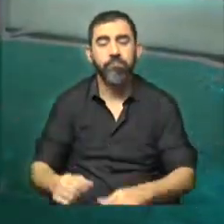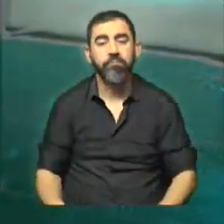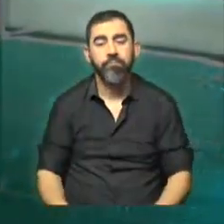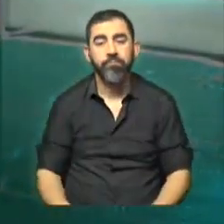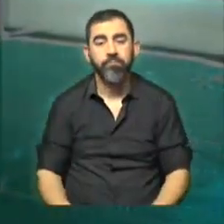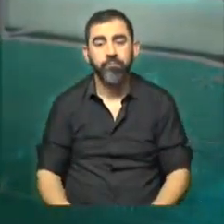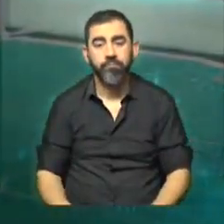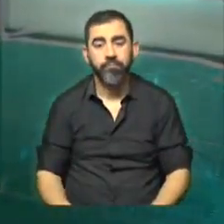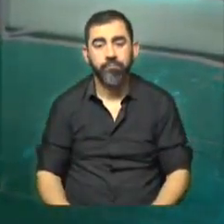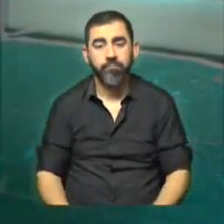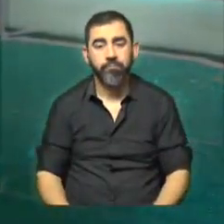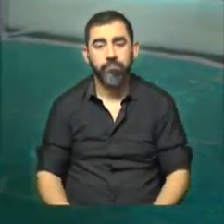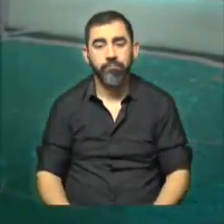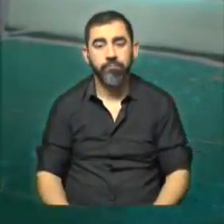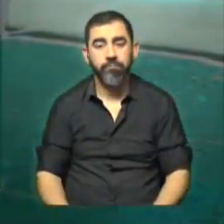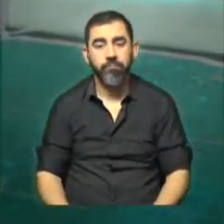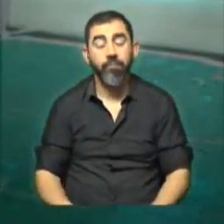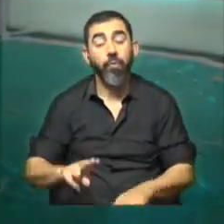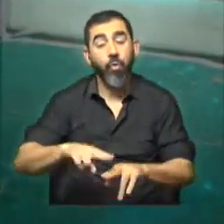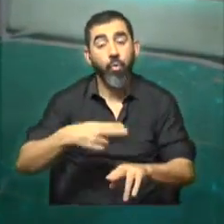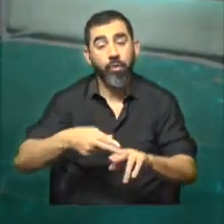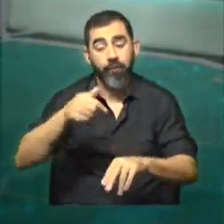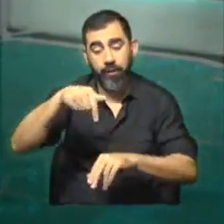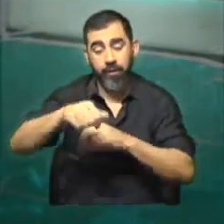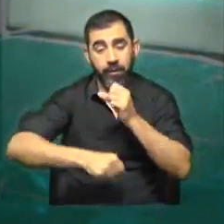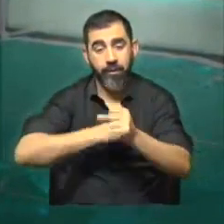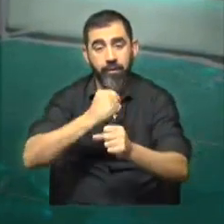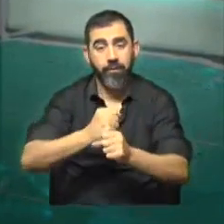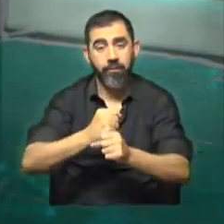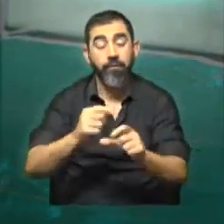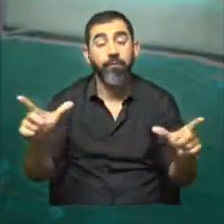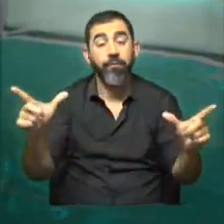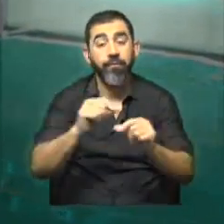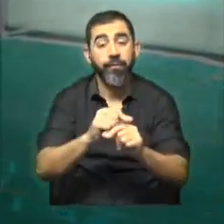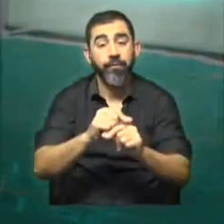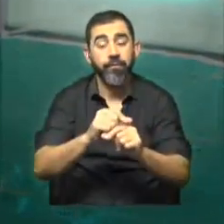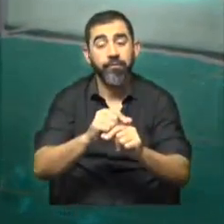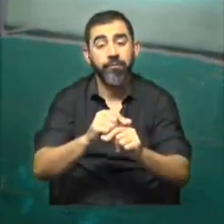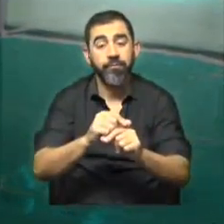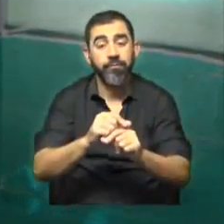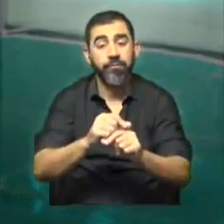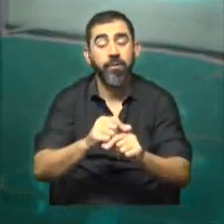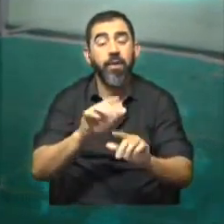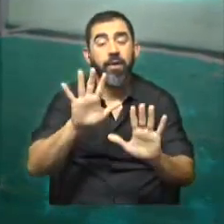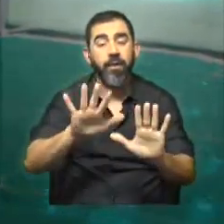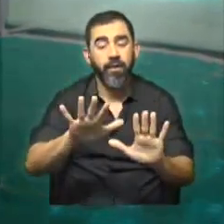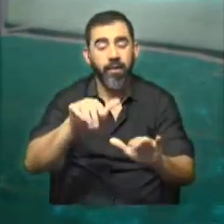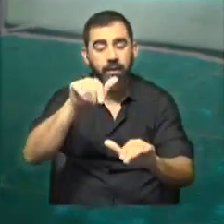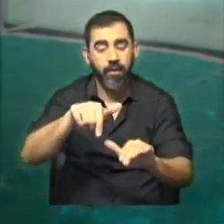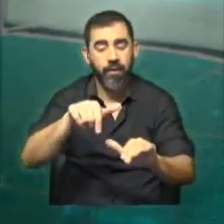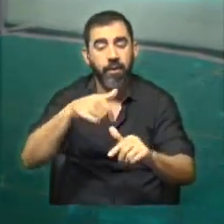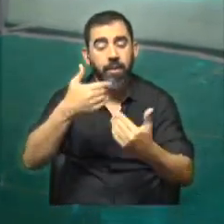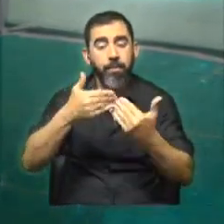pantalla de TV Ciudad. Bueno, que la vamos a ver nuevamente aquí en nuestro canal. Nos vamos, hasta acá llegamos, pero quédese en la pantalla